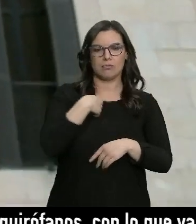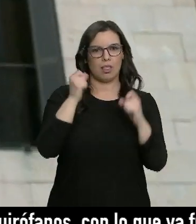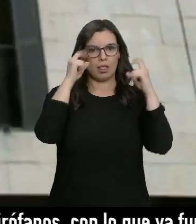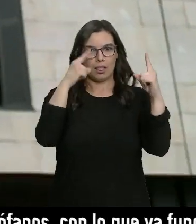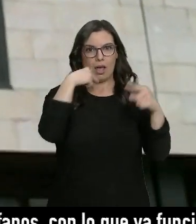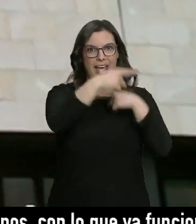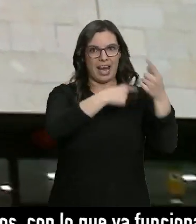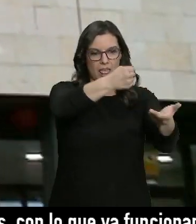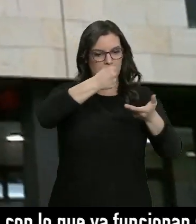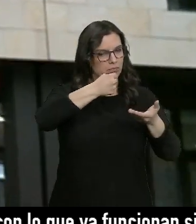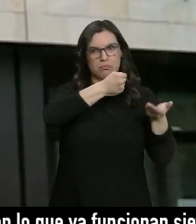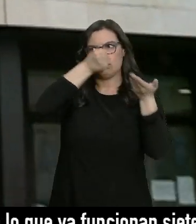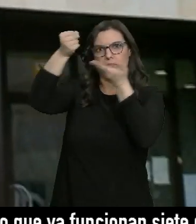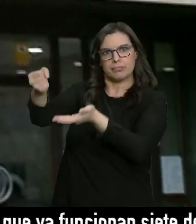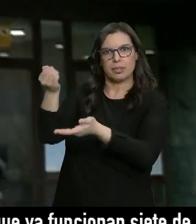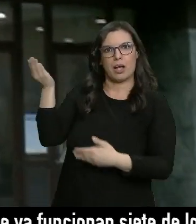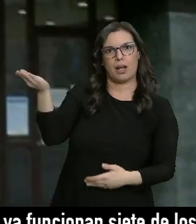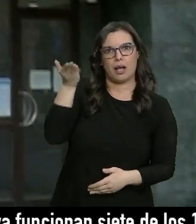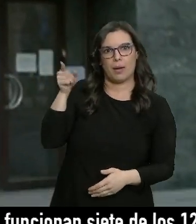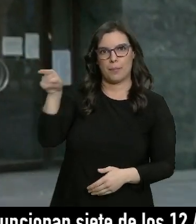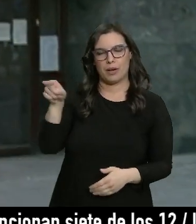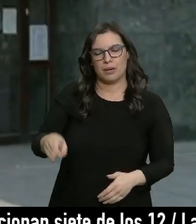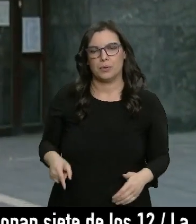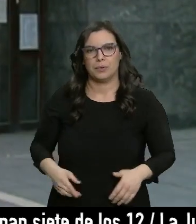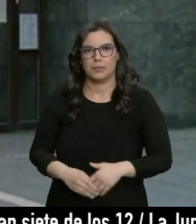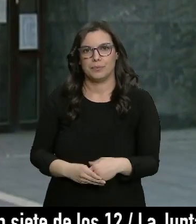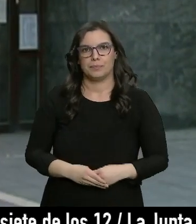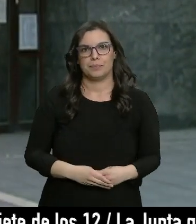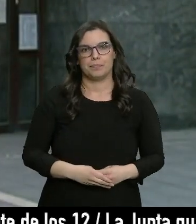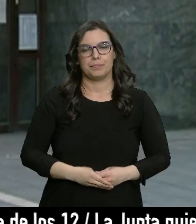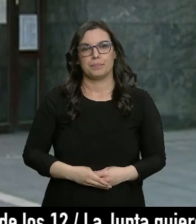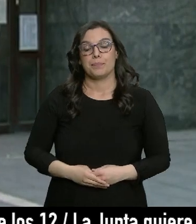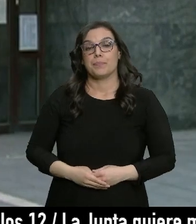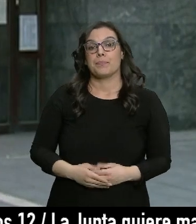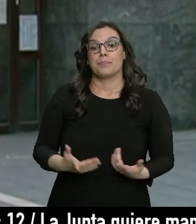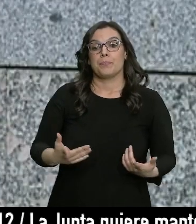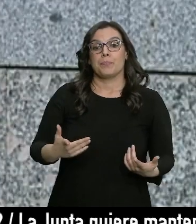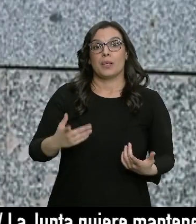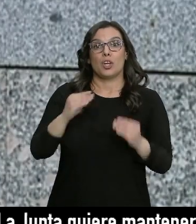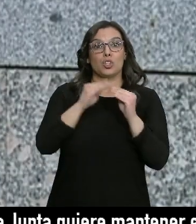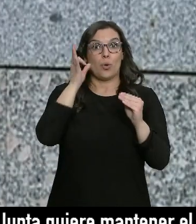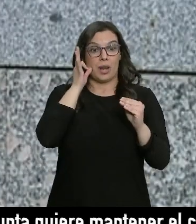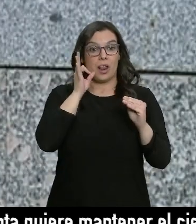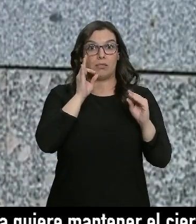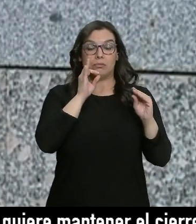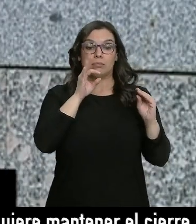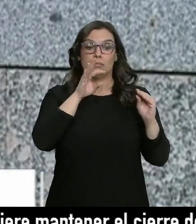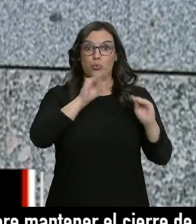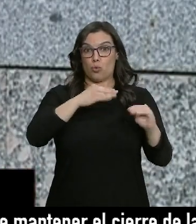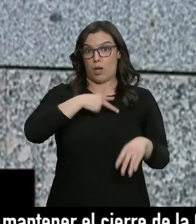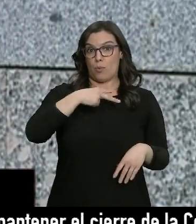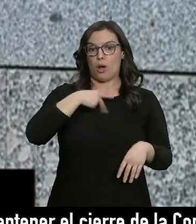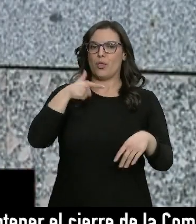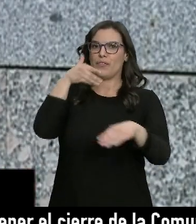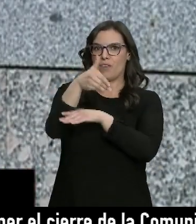de que los bienes de su tía no le correspondían a ella sino al acusado. El abogado de la sobrina de la anciana ha acudido esta mañana